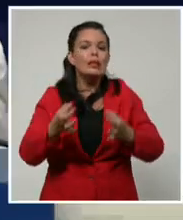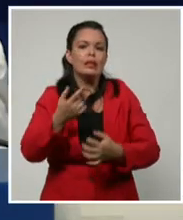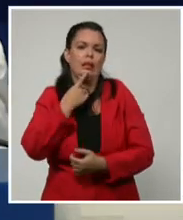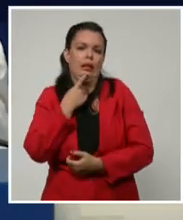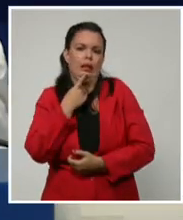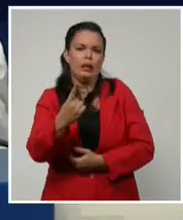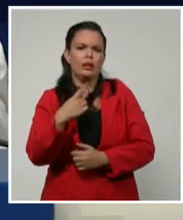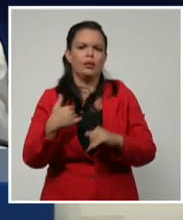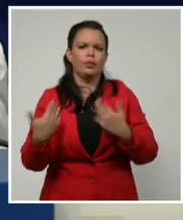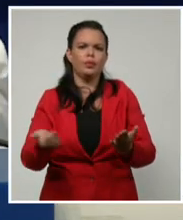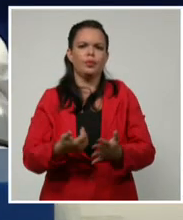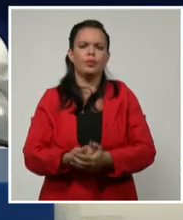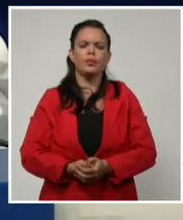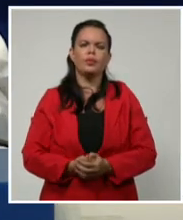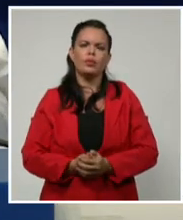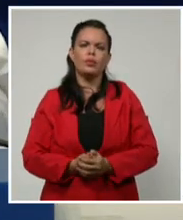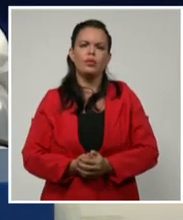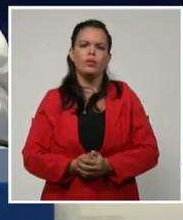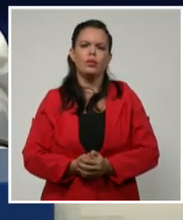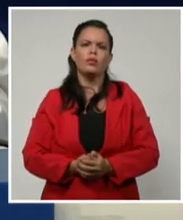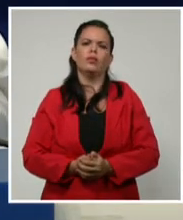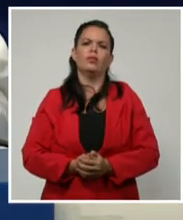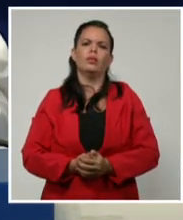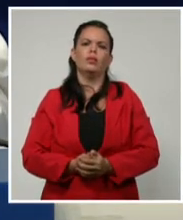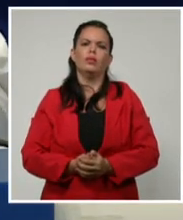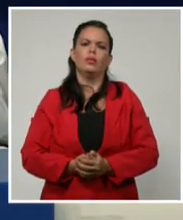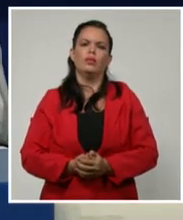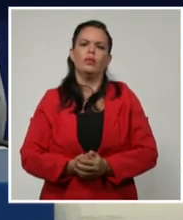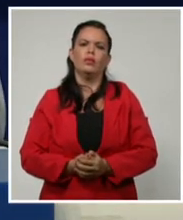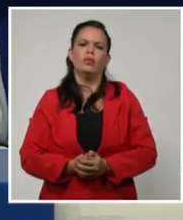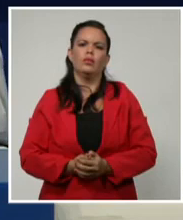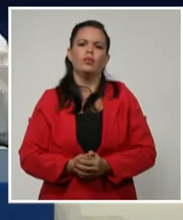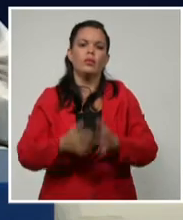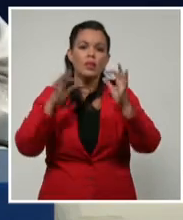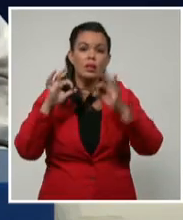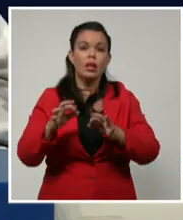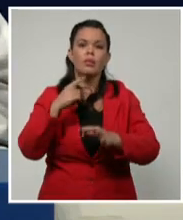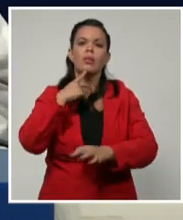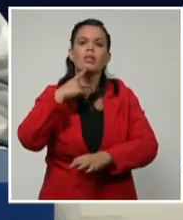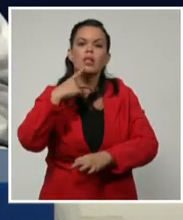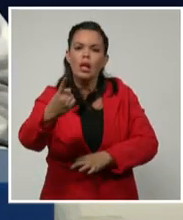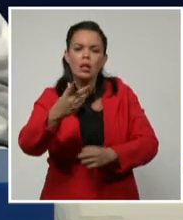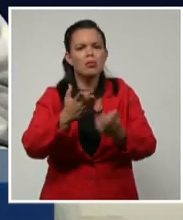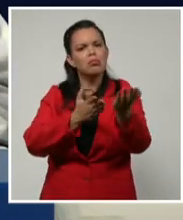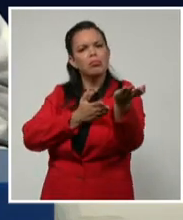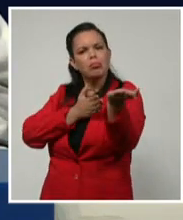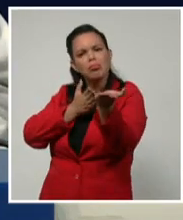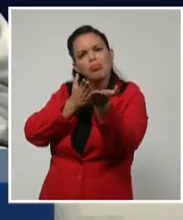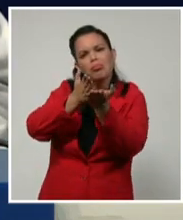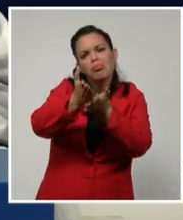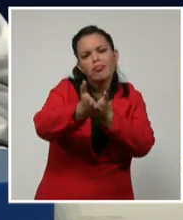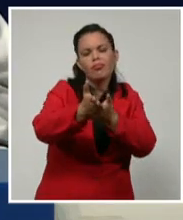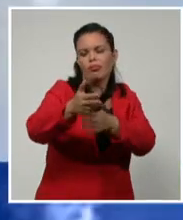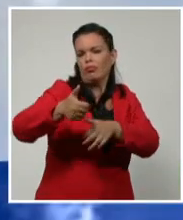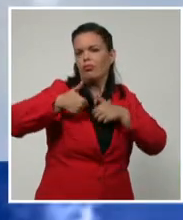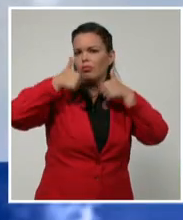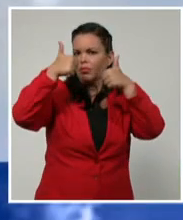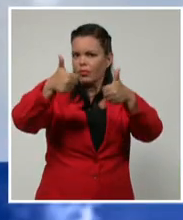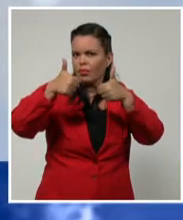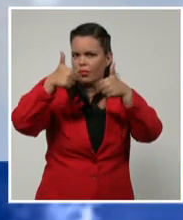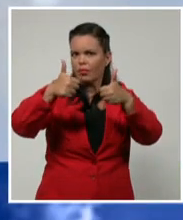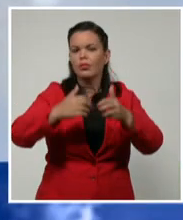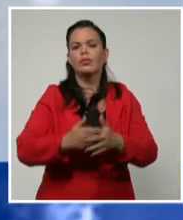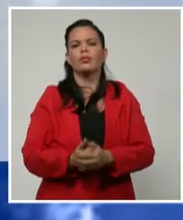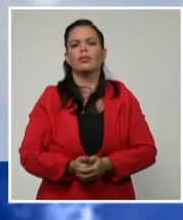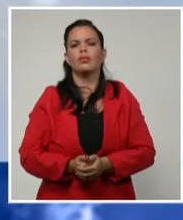generalmente han tenido una evolución muy favorable. En estado